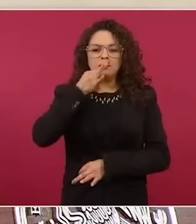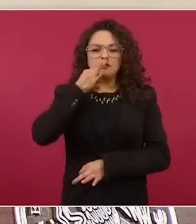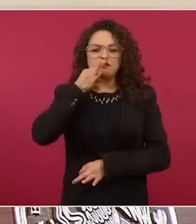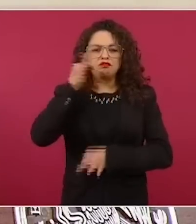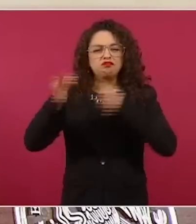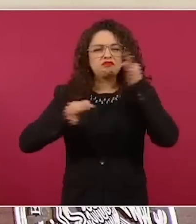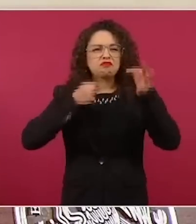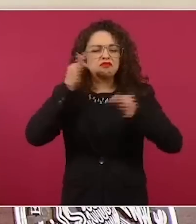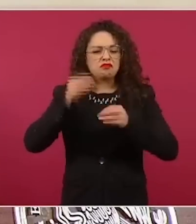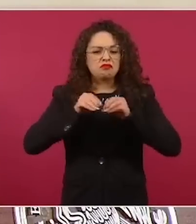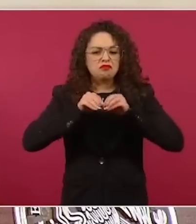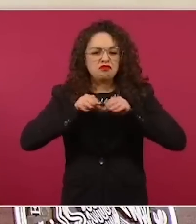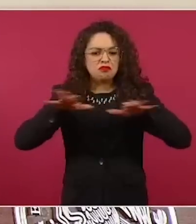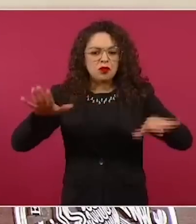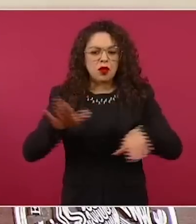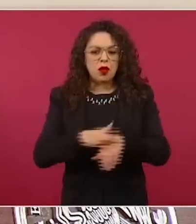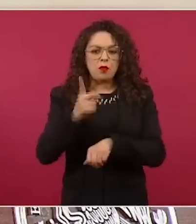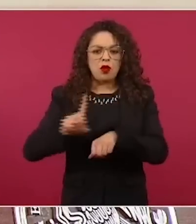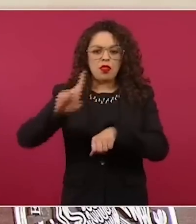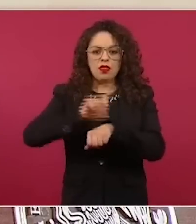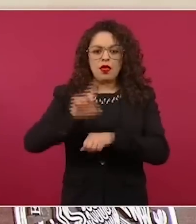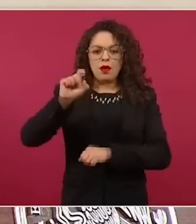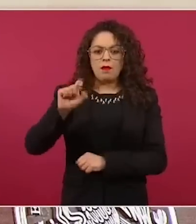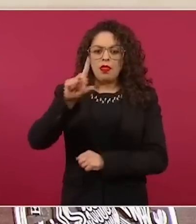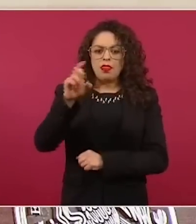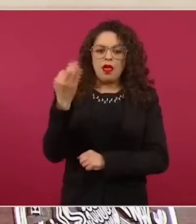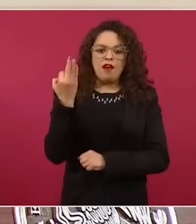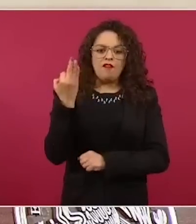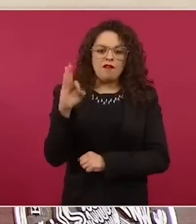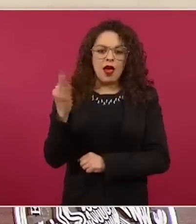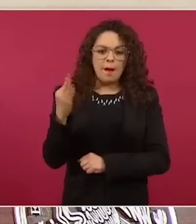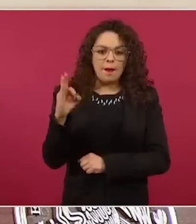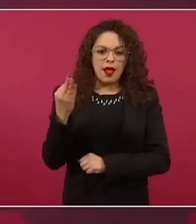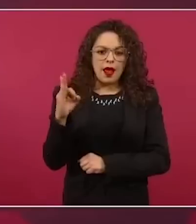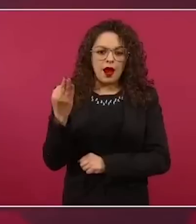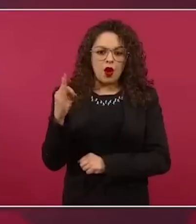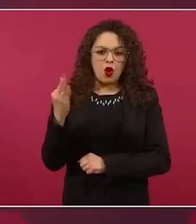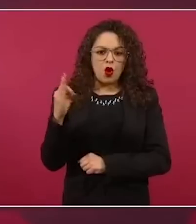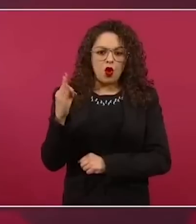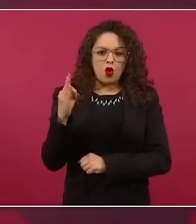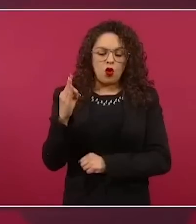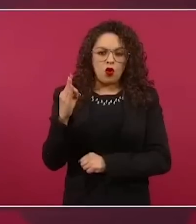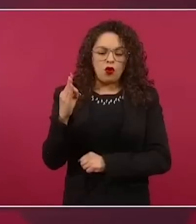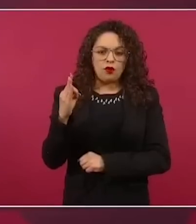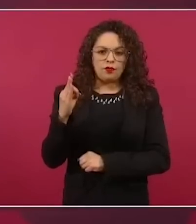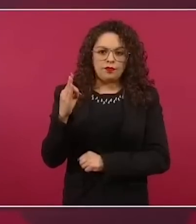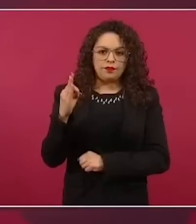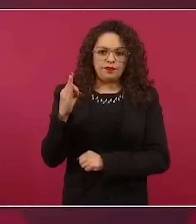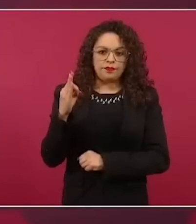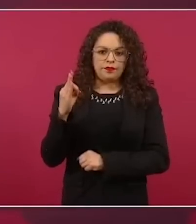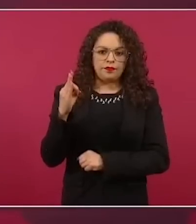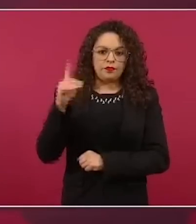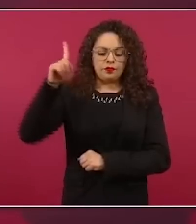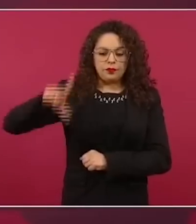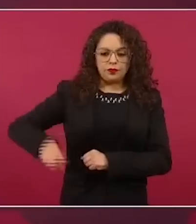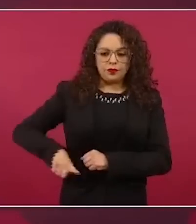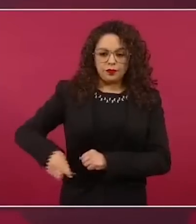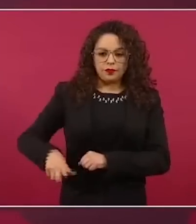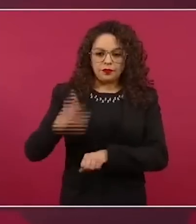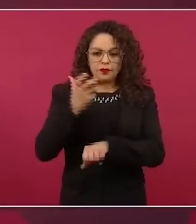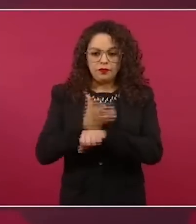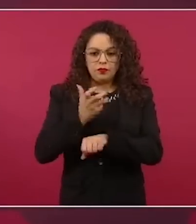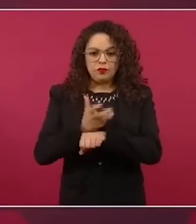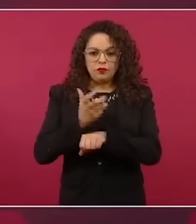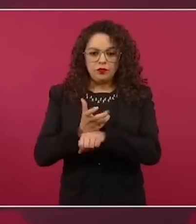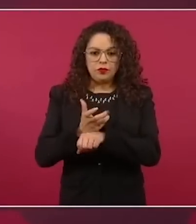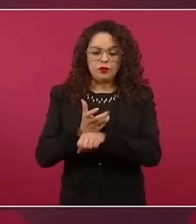presentó el Departamento de Estado del gobierno de Estados Unidos al